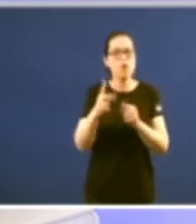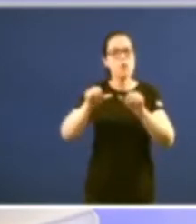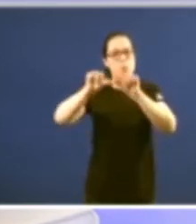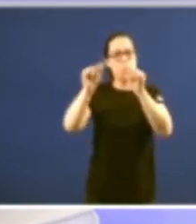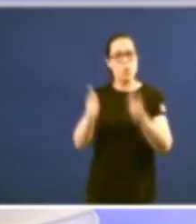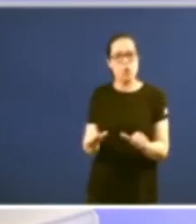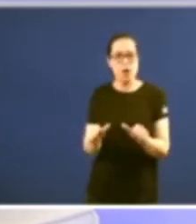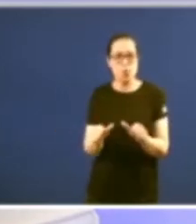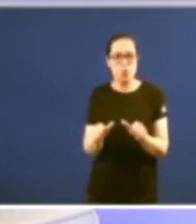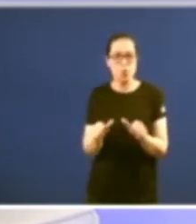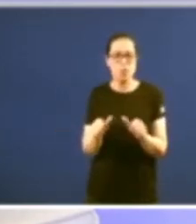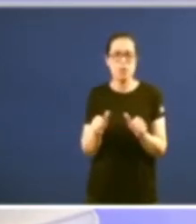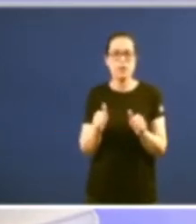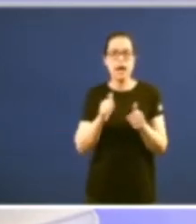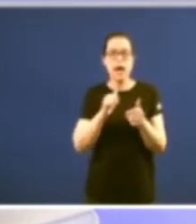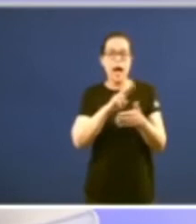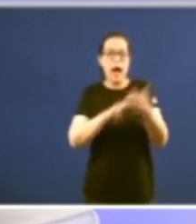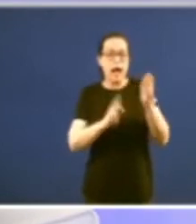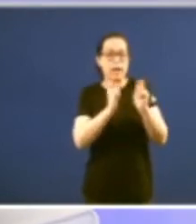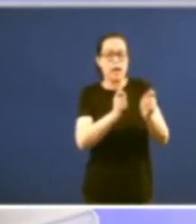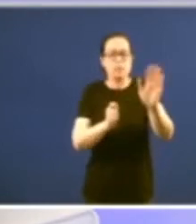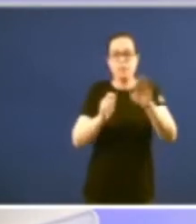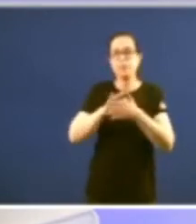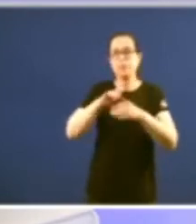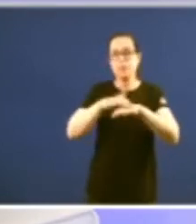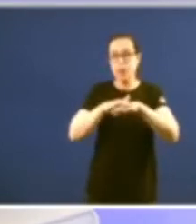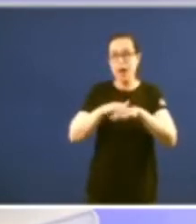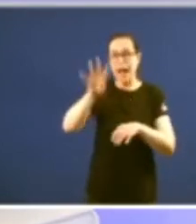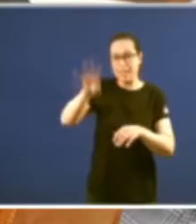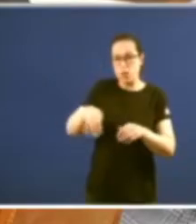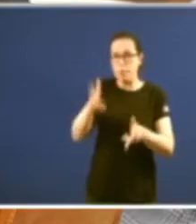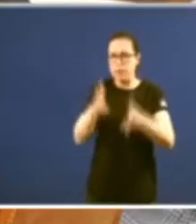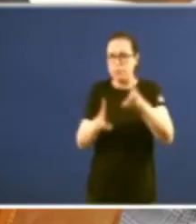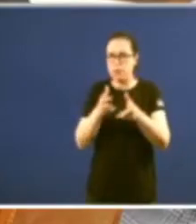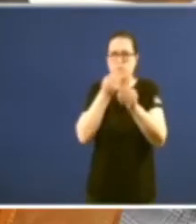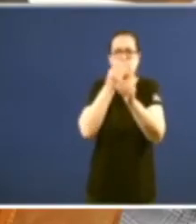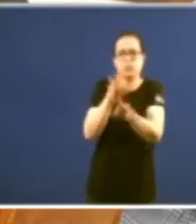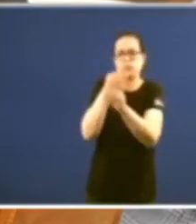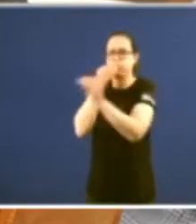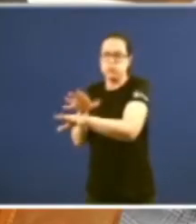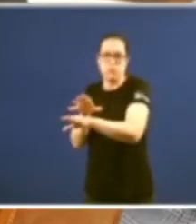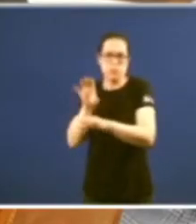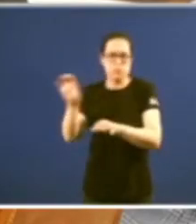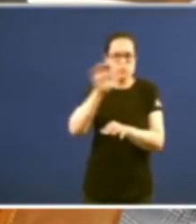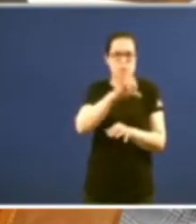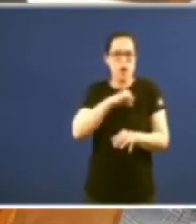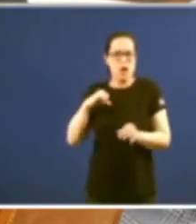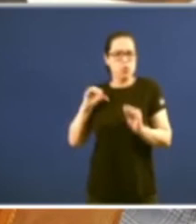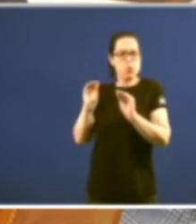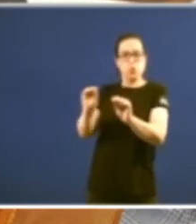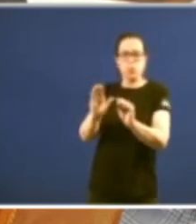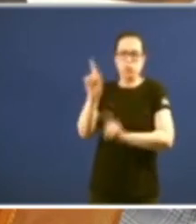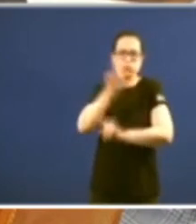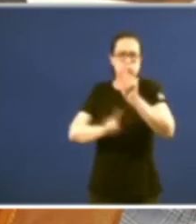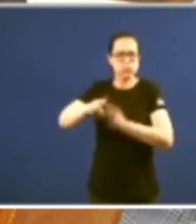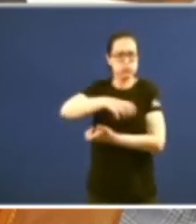vamos a dar autonomía a Galicia perdón a Cataluña e o País Vasco por que? porque isto hai que solucionar un problema que está aquí e a prova de que temos un problema